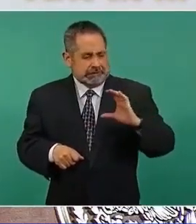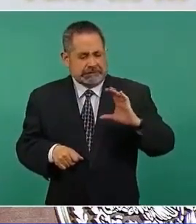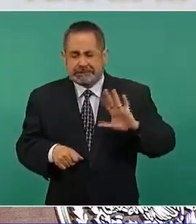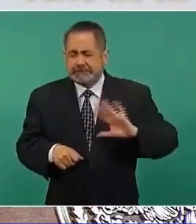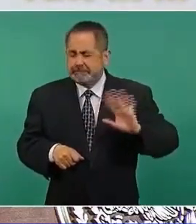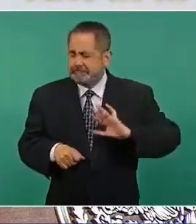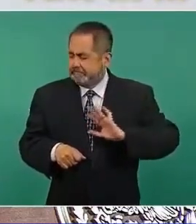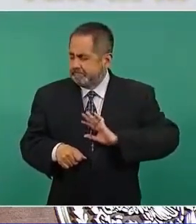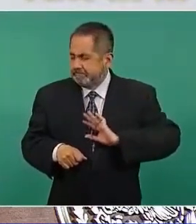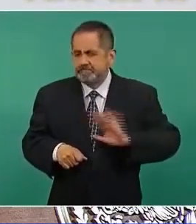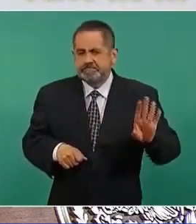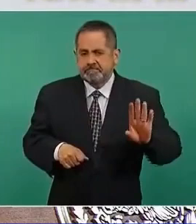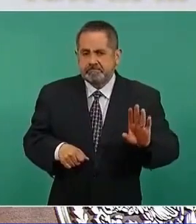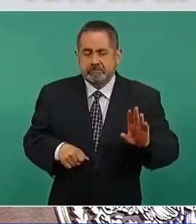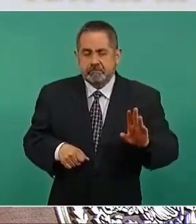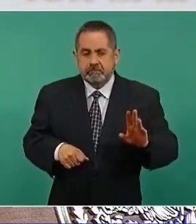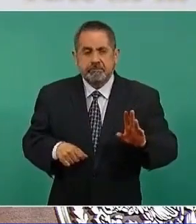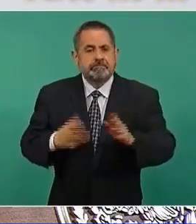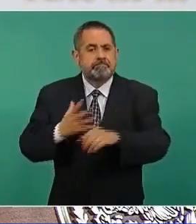eso está en estatuto,